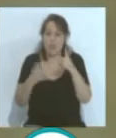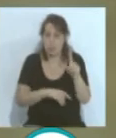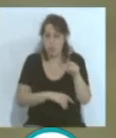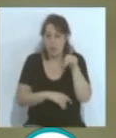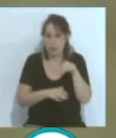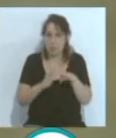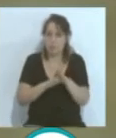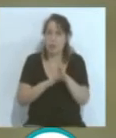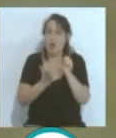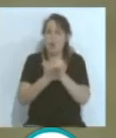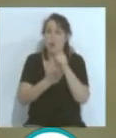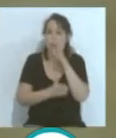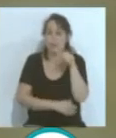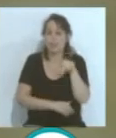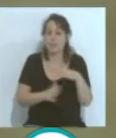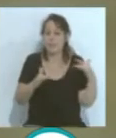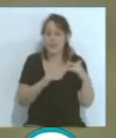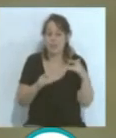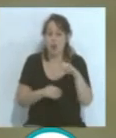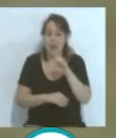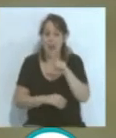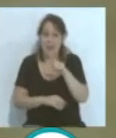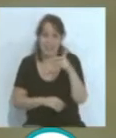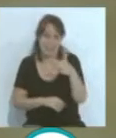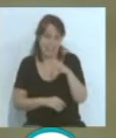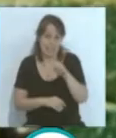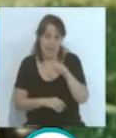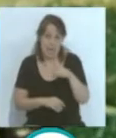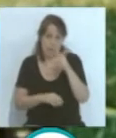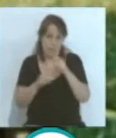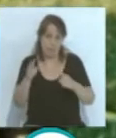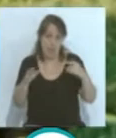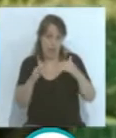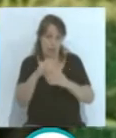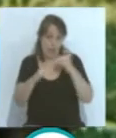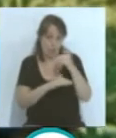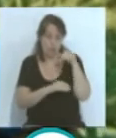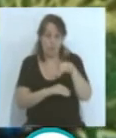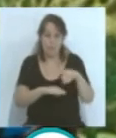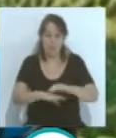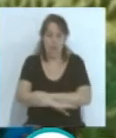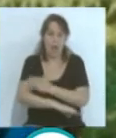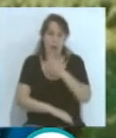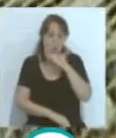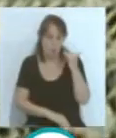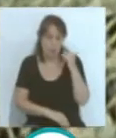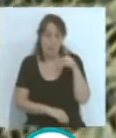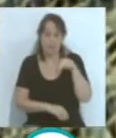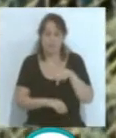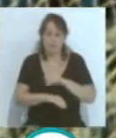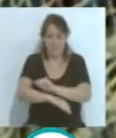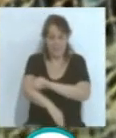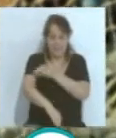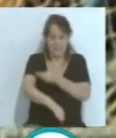había momentos, como esto es el partido de Elche, del ascenso, las medias azules con el doble amarillo,